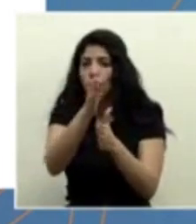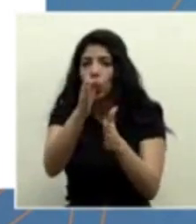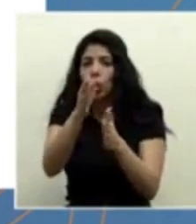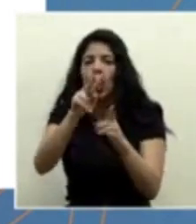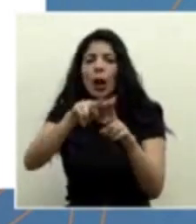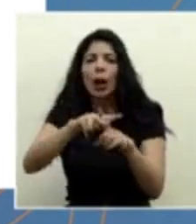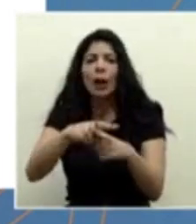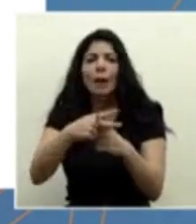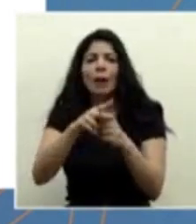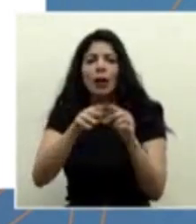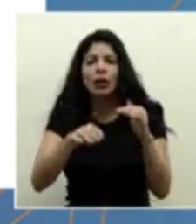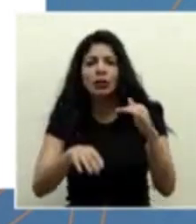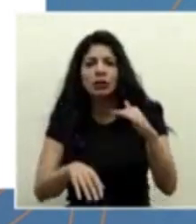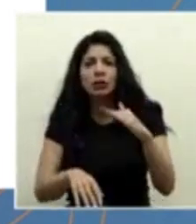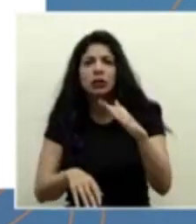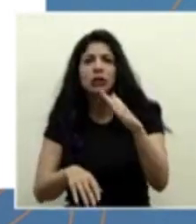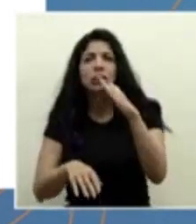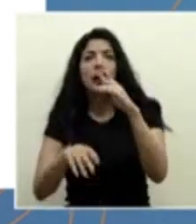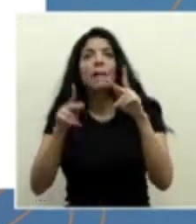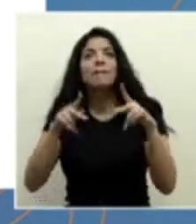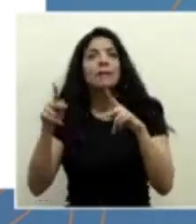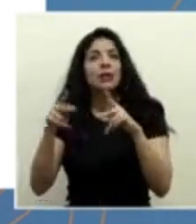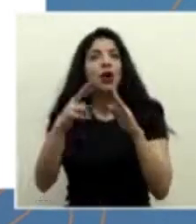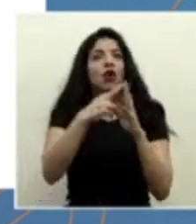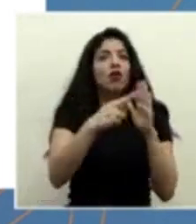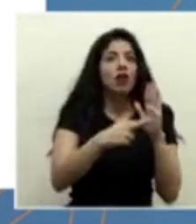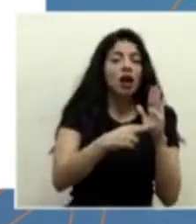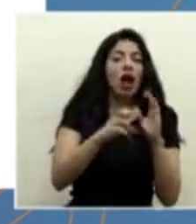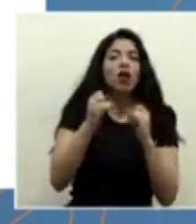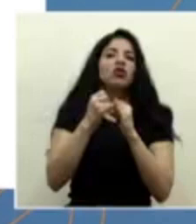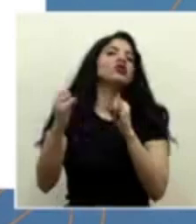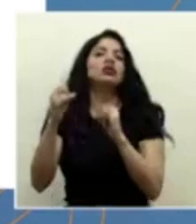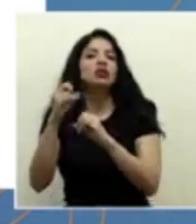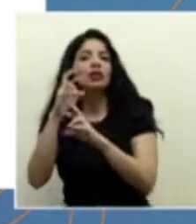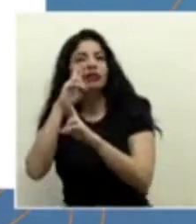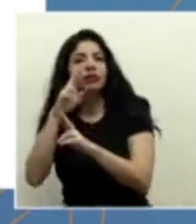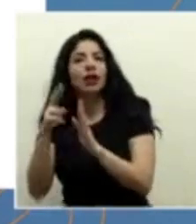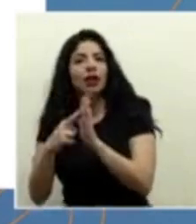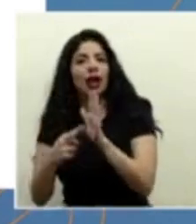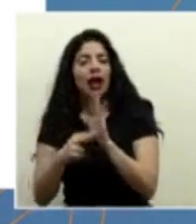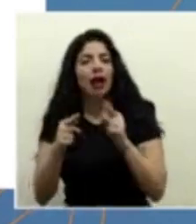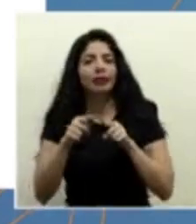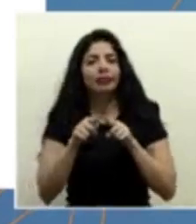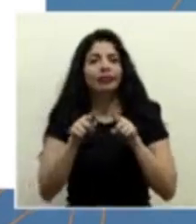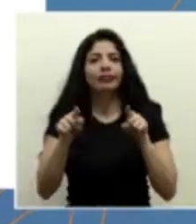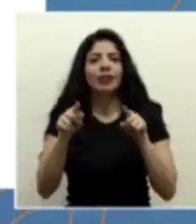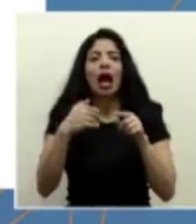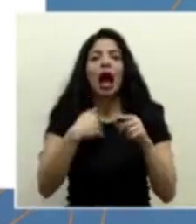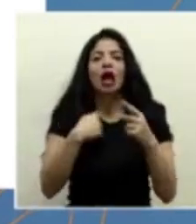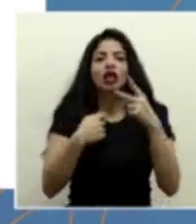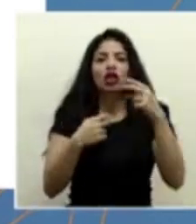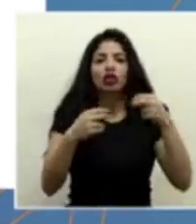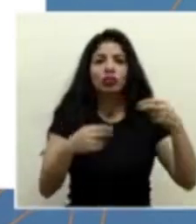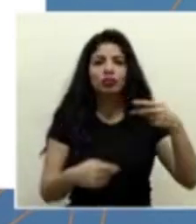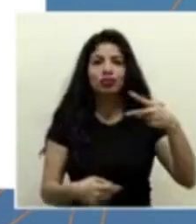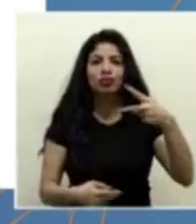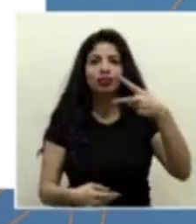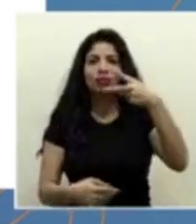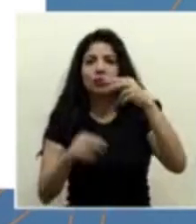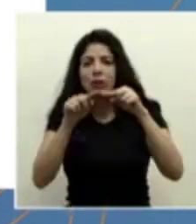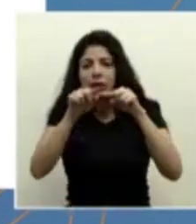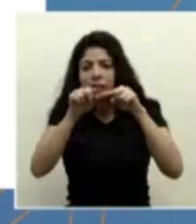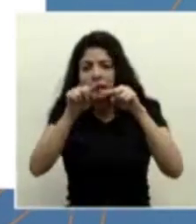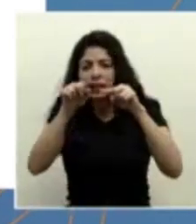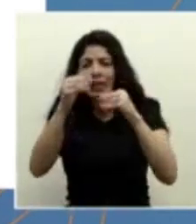empezamos a ver las curvas con acatamiento y sin acatamiento. Y ustedes ven que llega un momento en que van como muy cercanas. Pero a